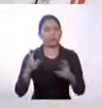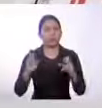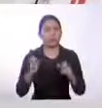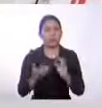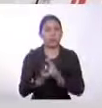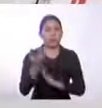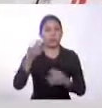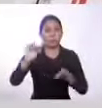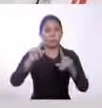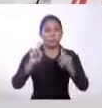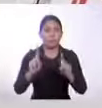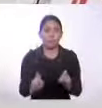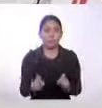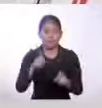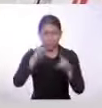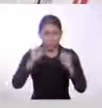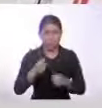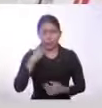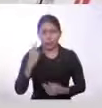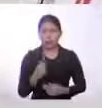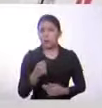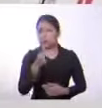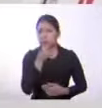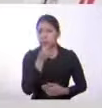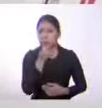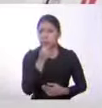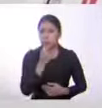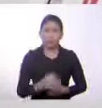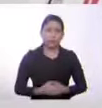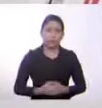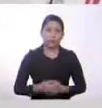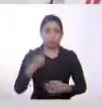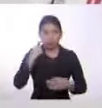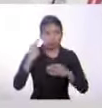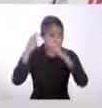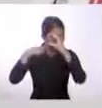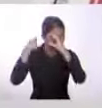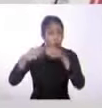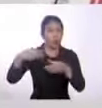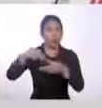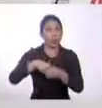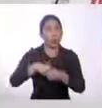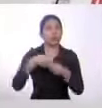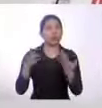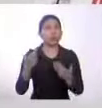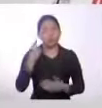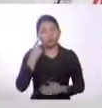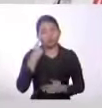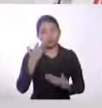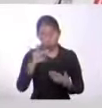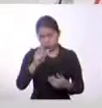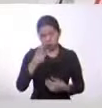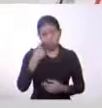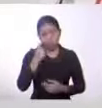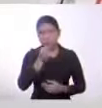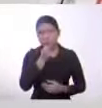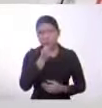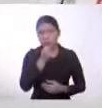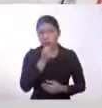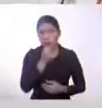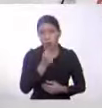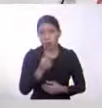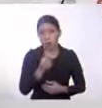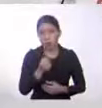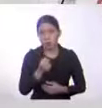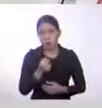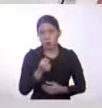las guías. Ustedes pueden buscar, pueden buscar también estos videos que quedan guardados y pueden buscar información también para seguir